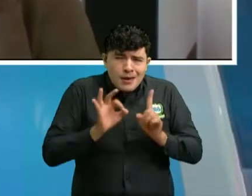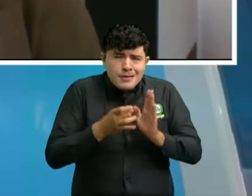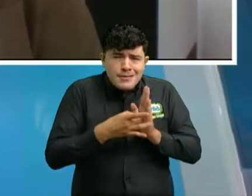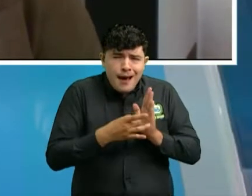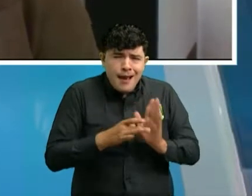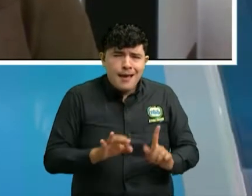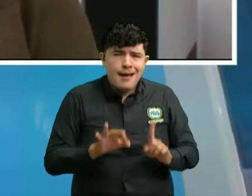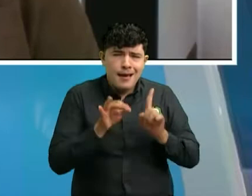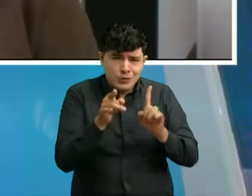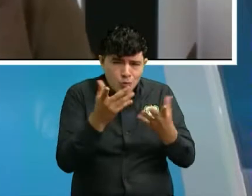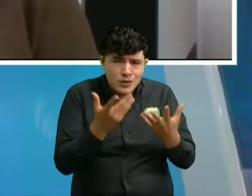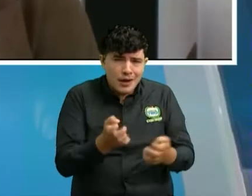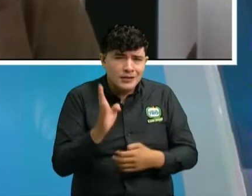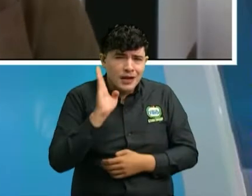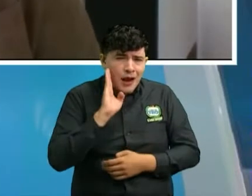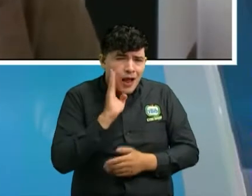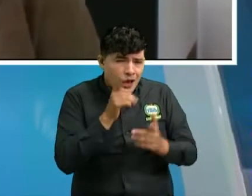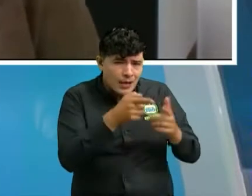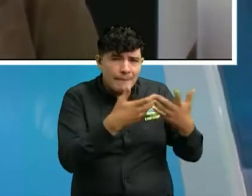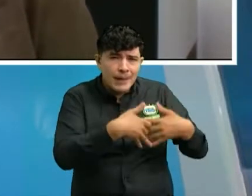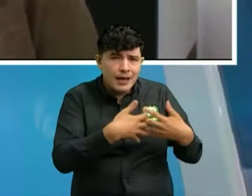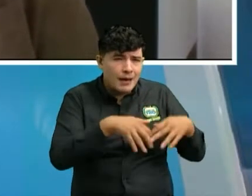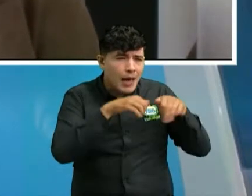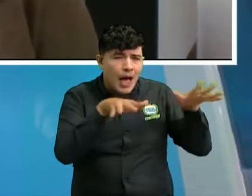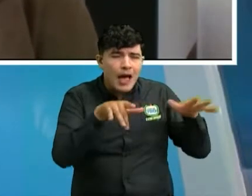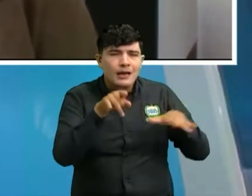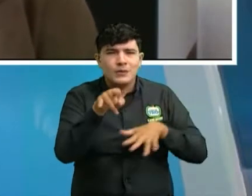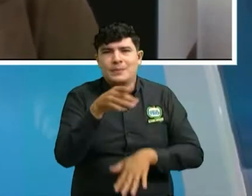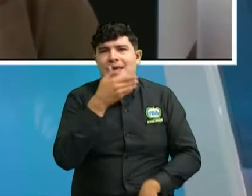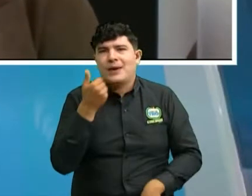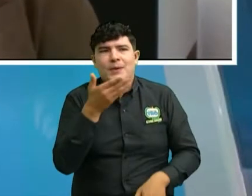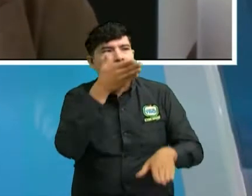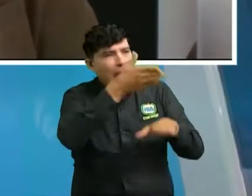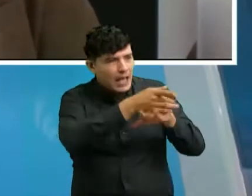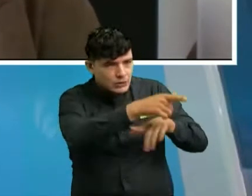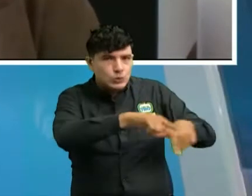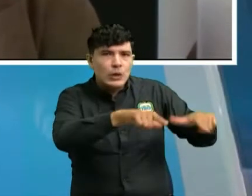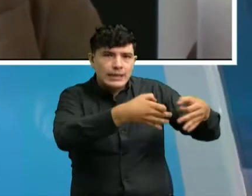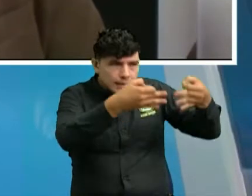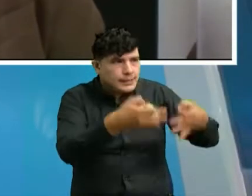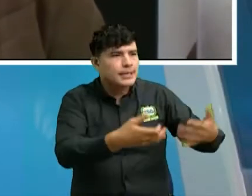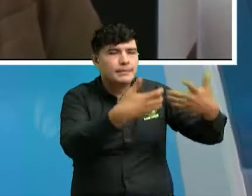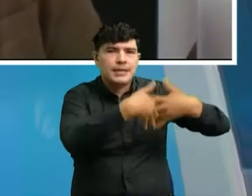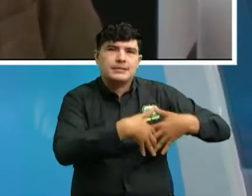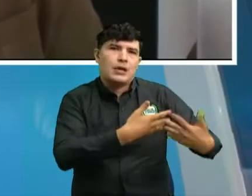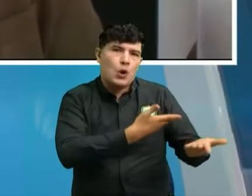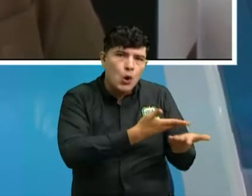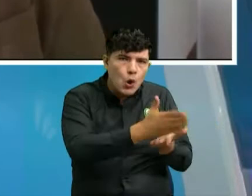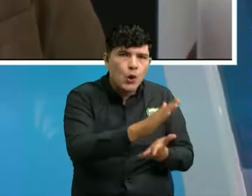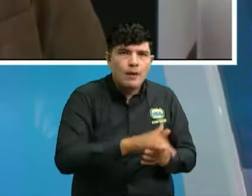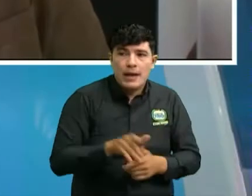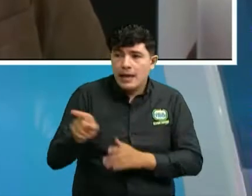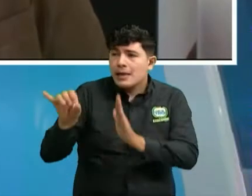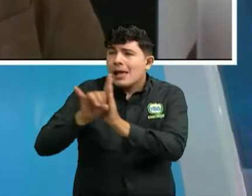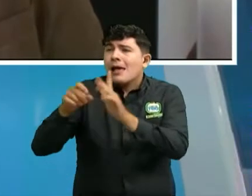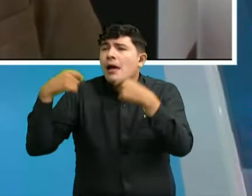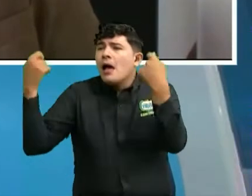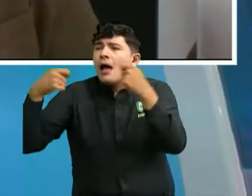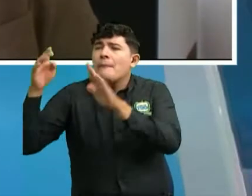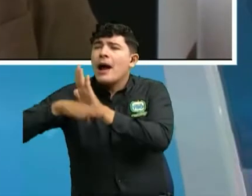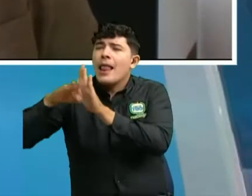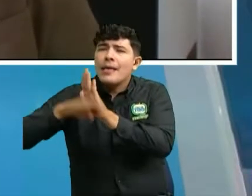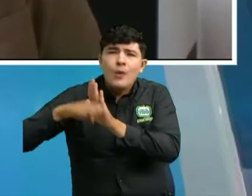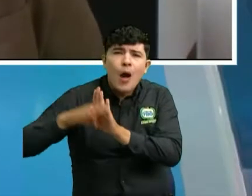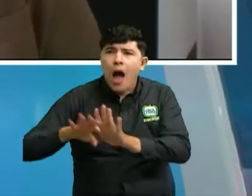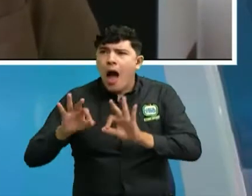quiere el último que sacó una determinada marca cómpralo directamente en los distribuidores autorizados o en puntos